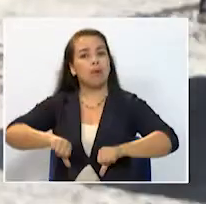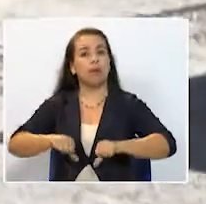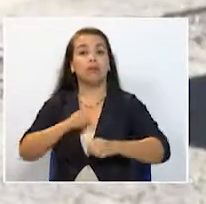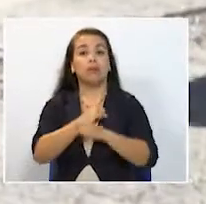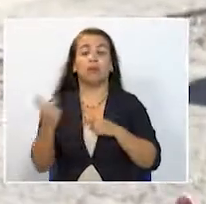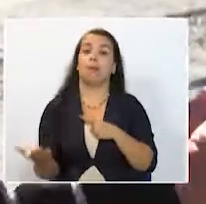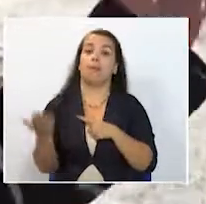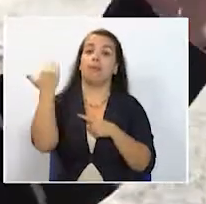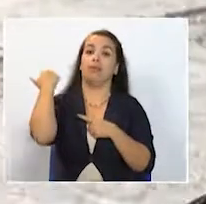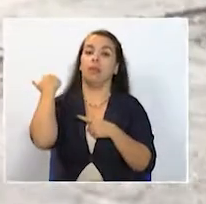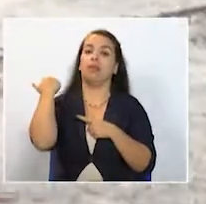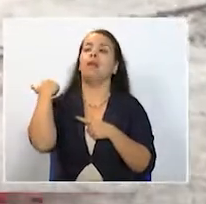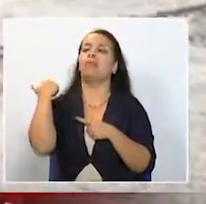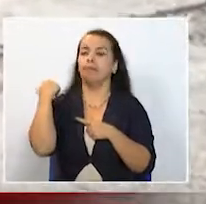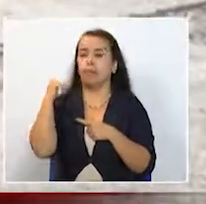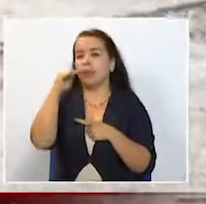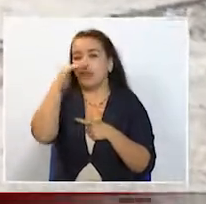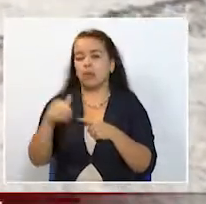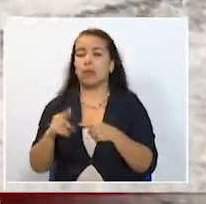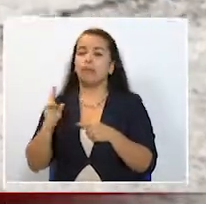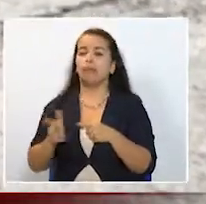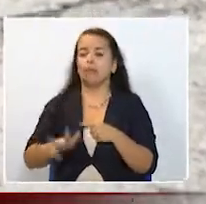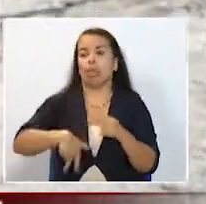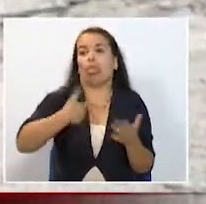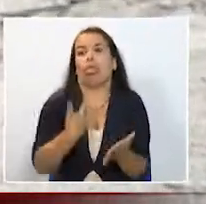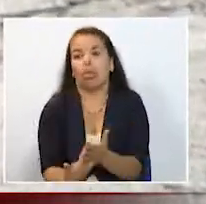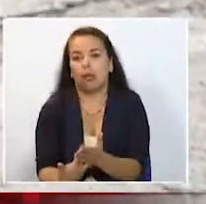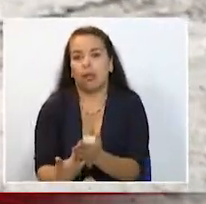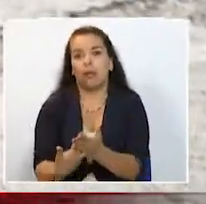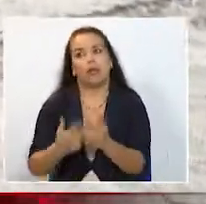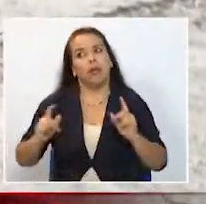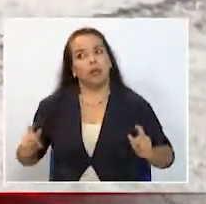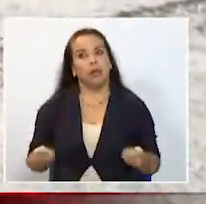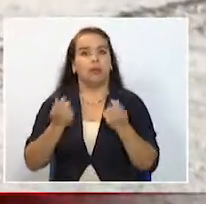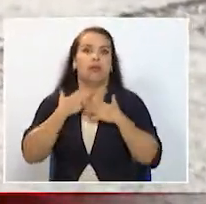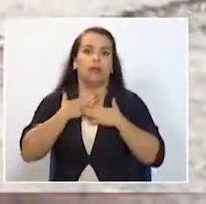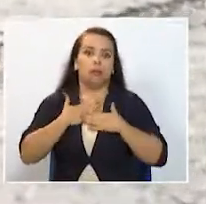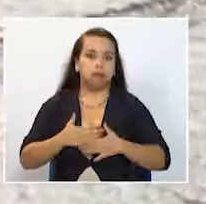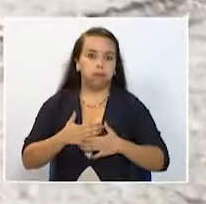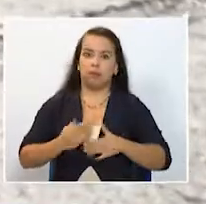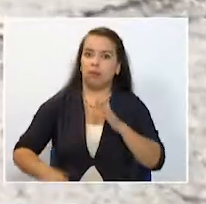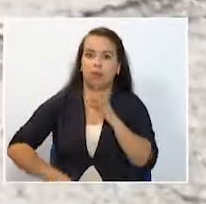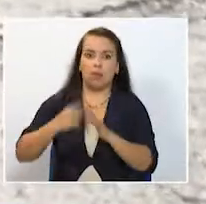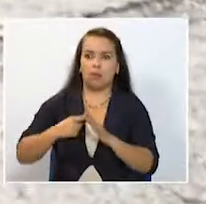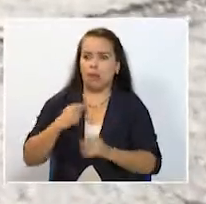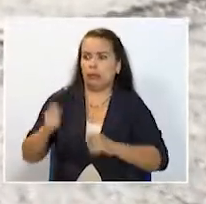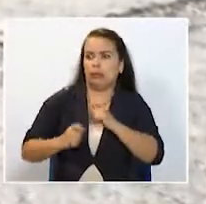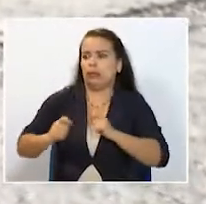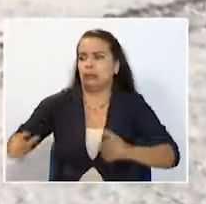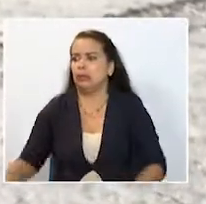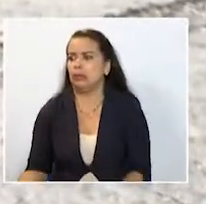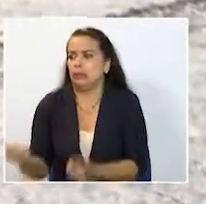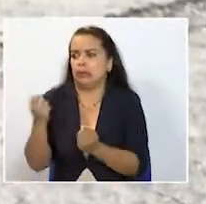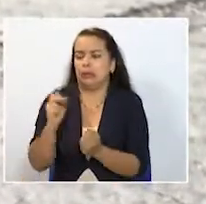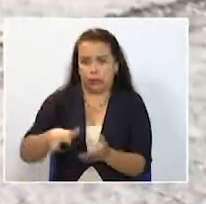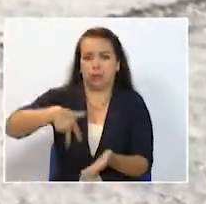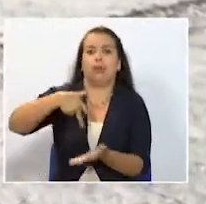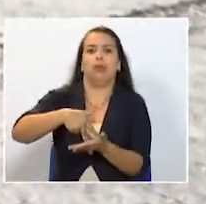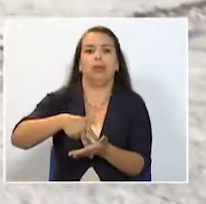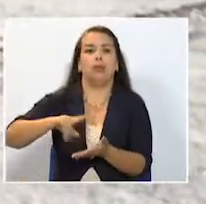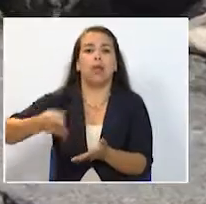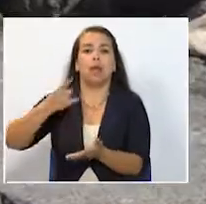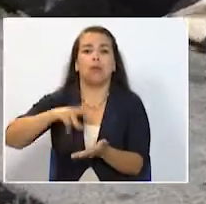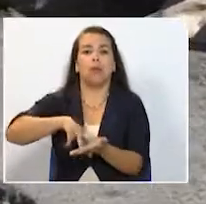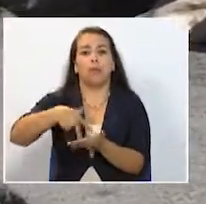niña que venía y ahí mismo se fue afortunadamente esa niña ahí mismo fue a catar y ahí mismo de una salió pero si no se daña la